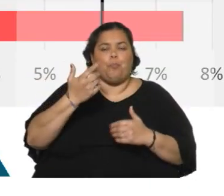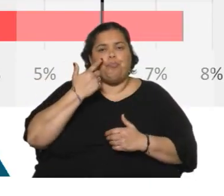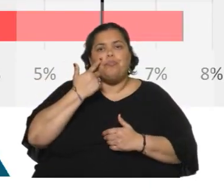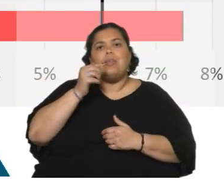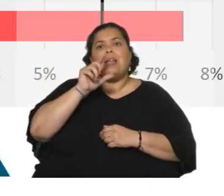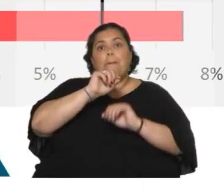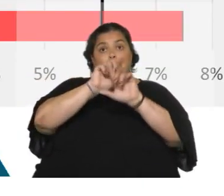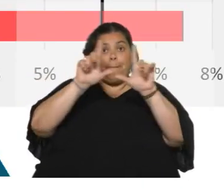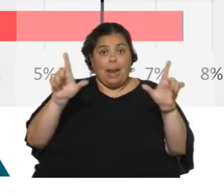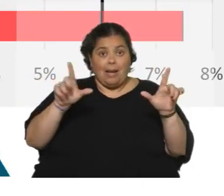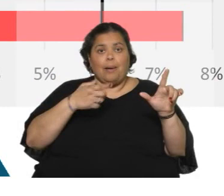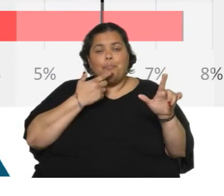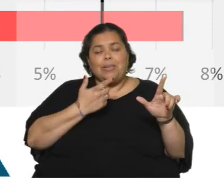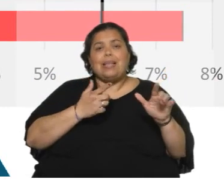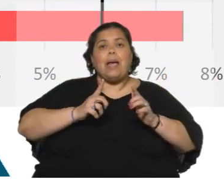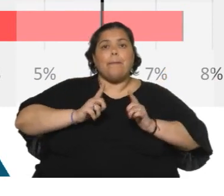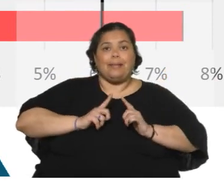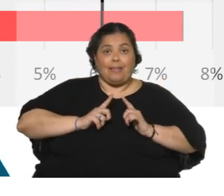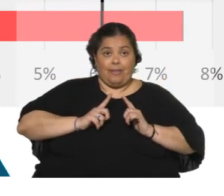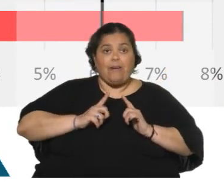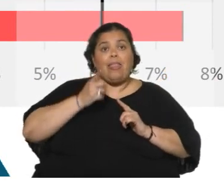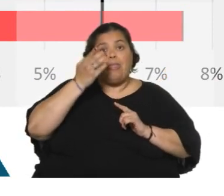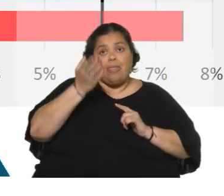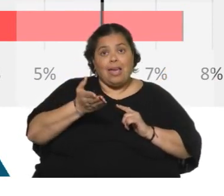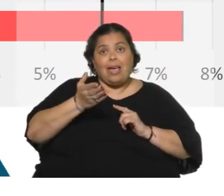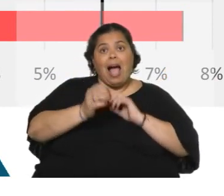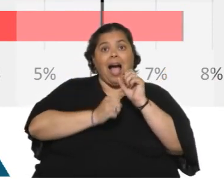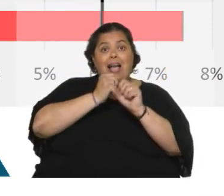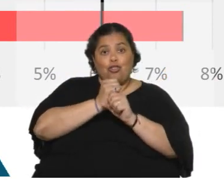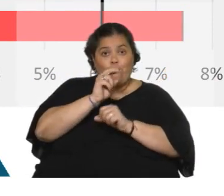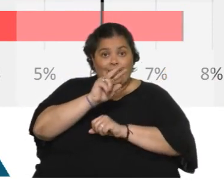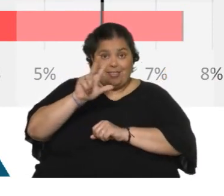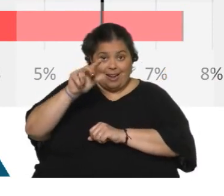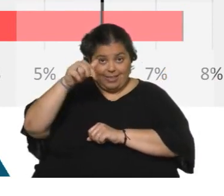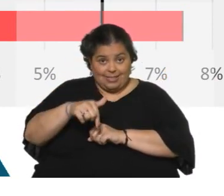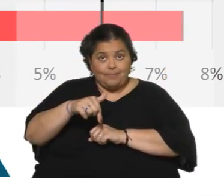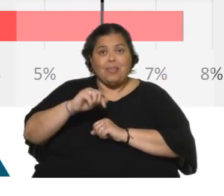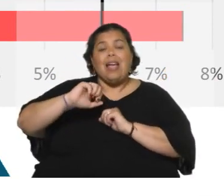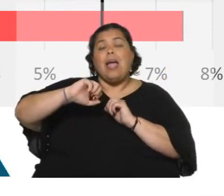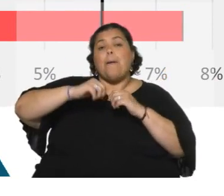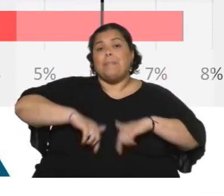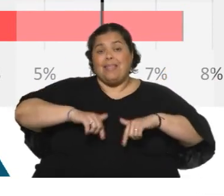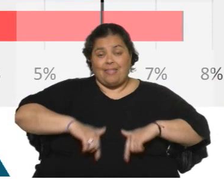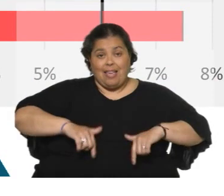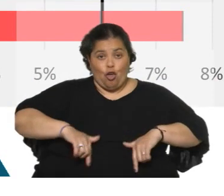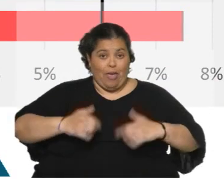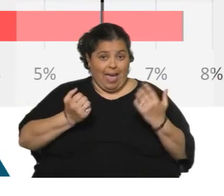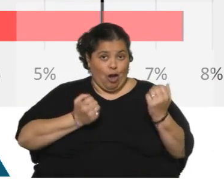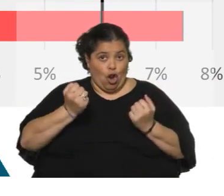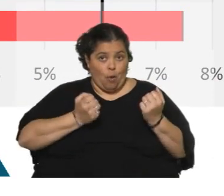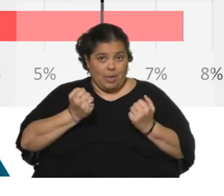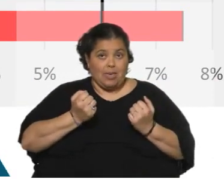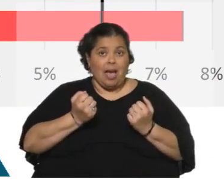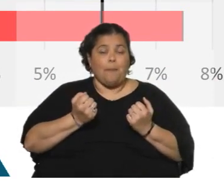placa, expectativas para el año 2023, la del Ministerio de Economía,